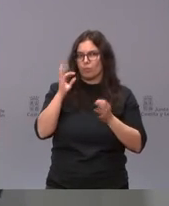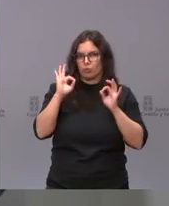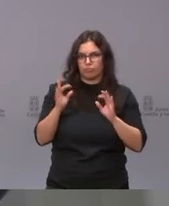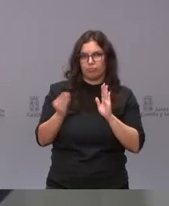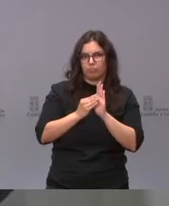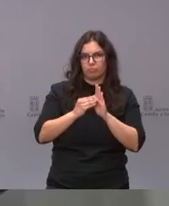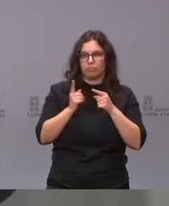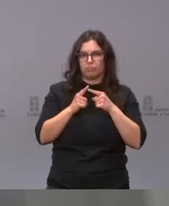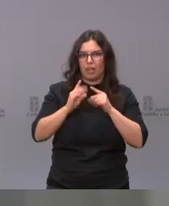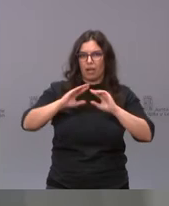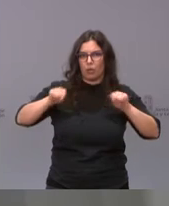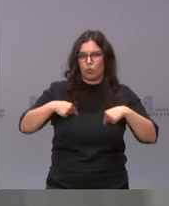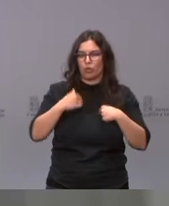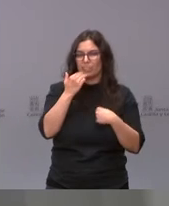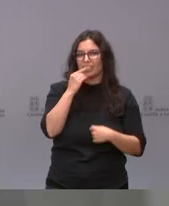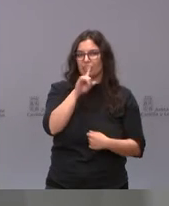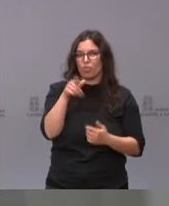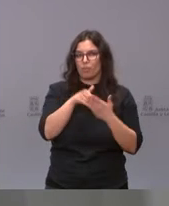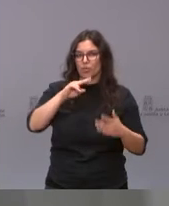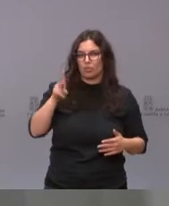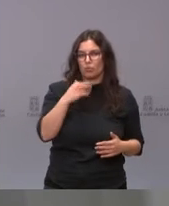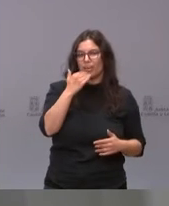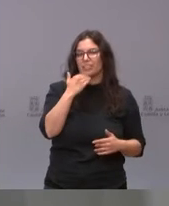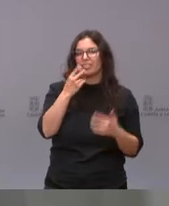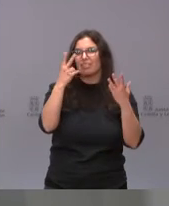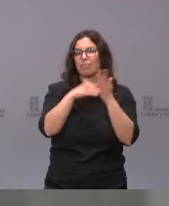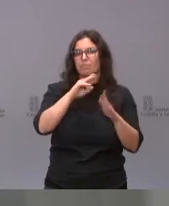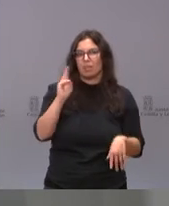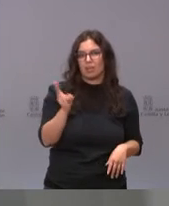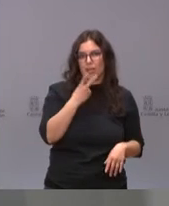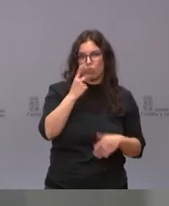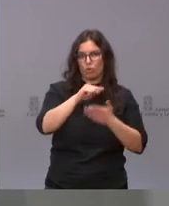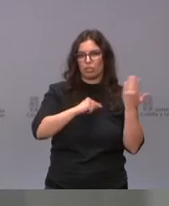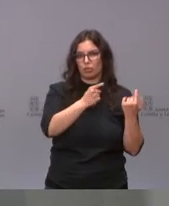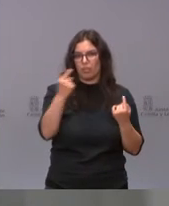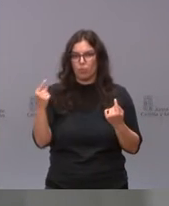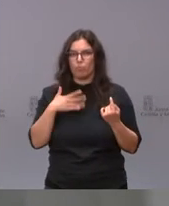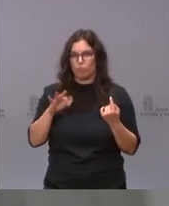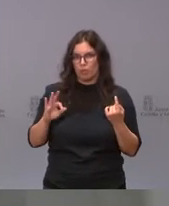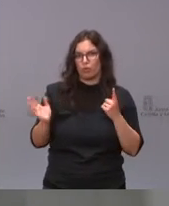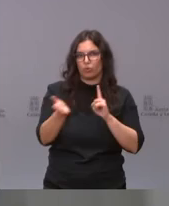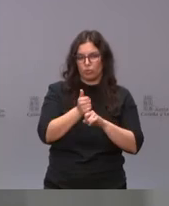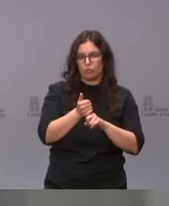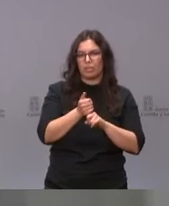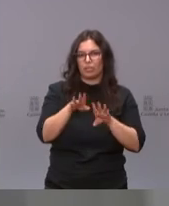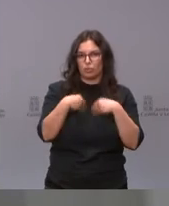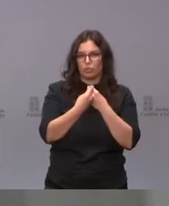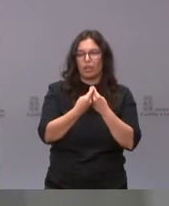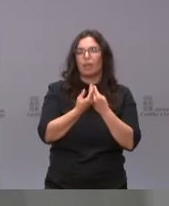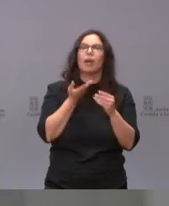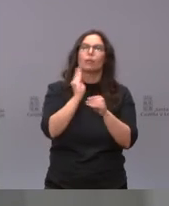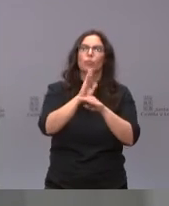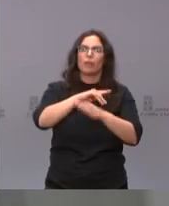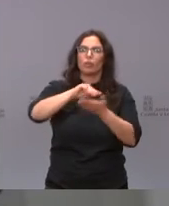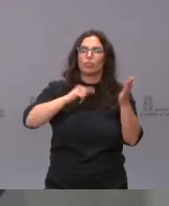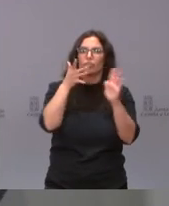a llegar casi a los 11 millones de euros, casi 7.000 euros por contrato. ¿Cuánto pueden llegar a alcanzar estas ayudas para la contratación